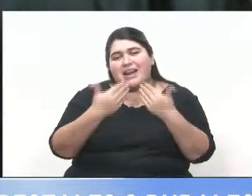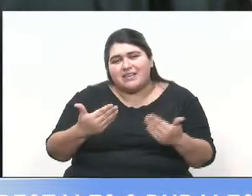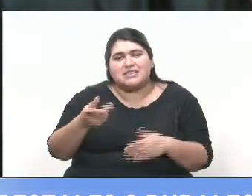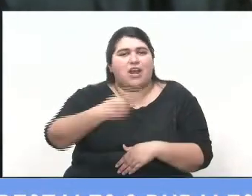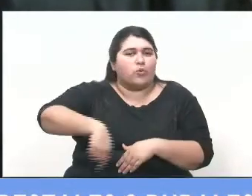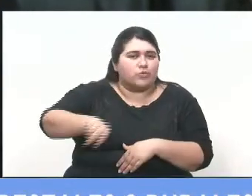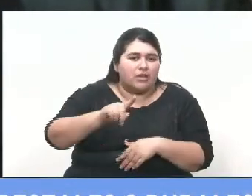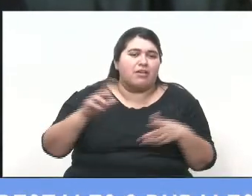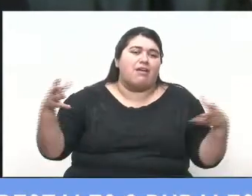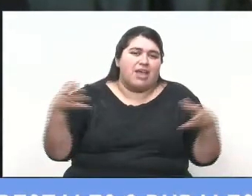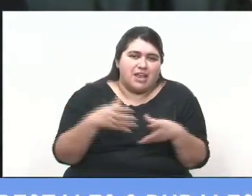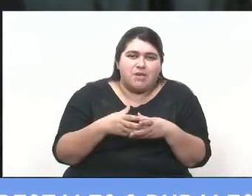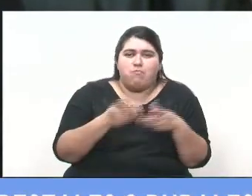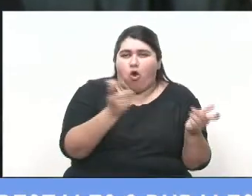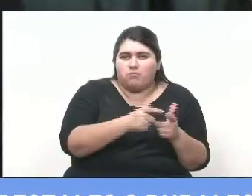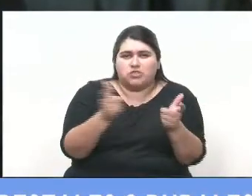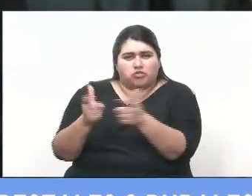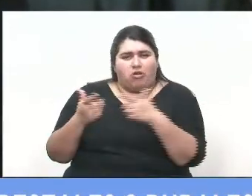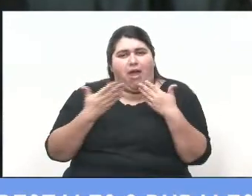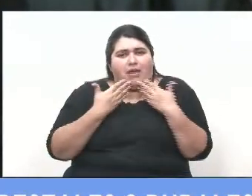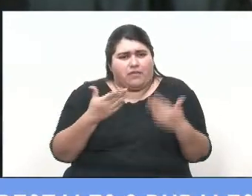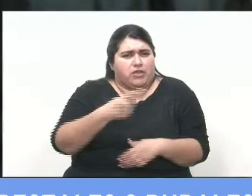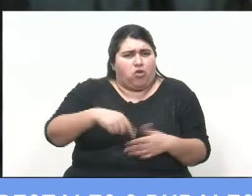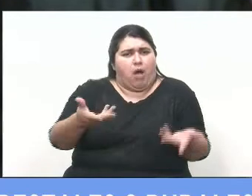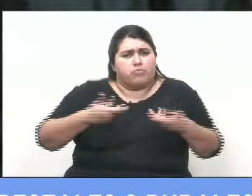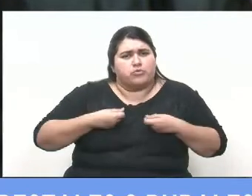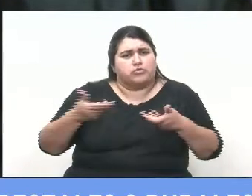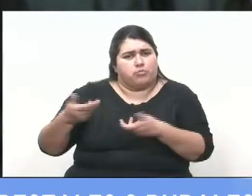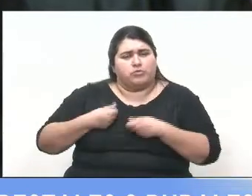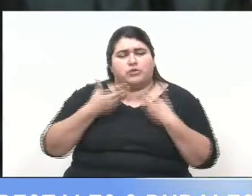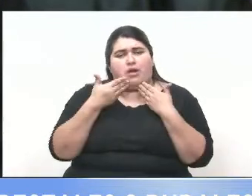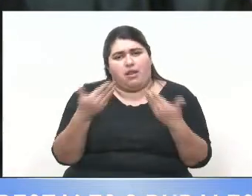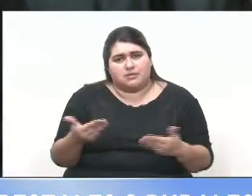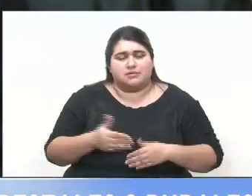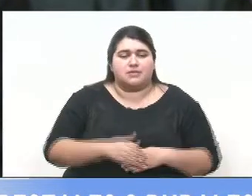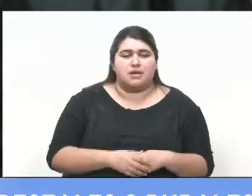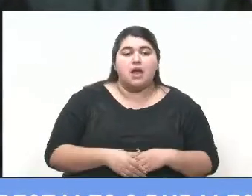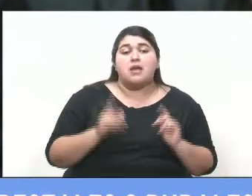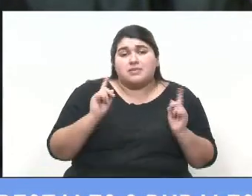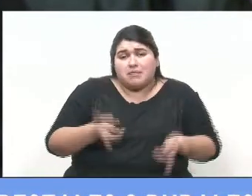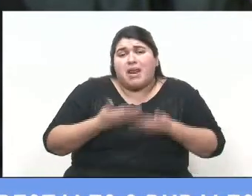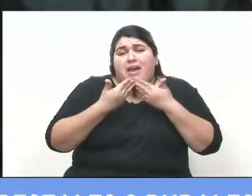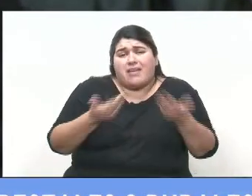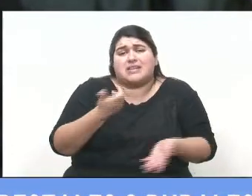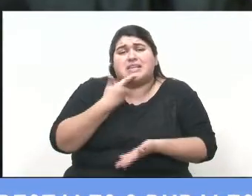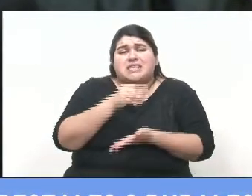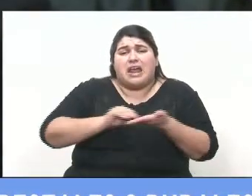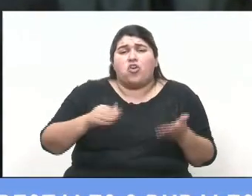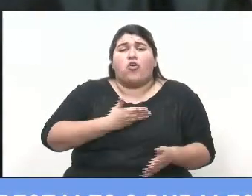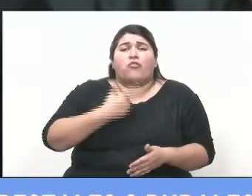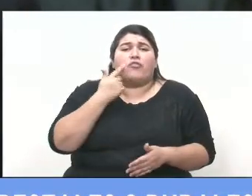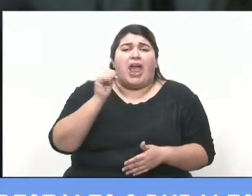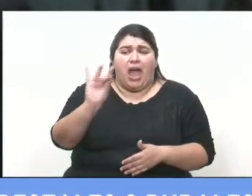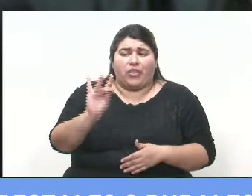a todos los integrantes de las comisiones que nos acompañaron, nos apoyaron. También nuevamente agradecerle al senador Fiat, creo que ahora